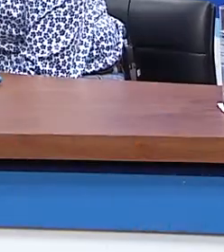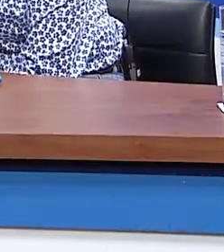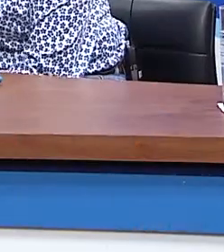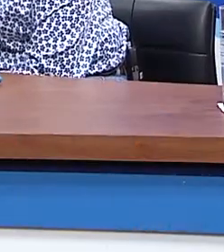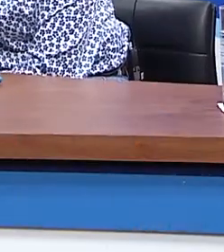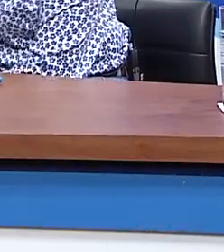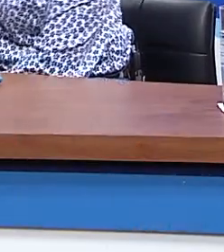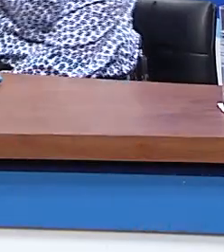compañía de su canal UCR. de UCR. Gracias. Gracias.